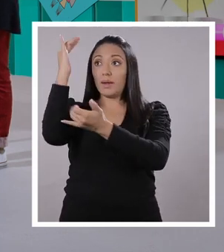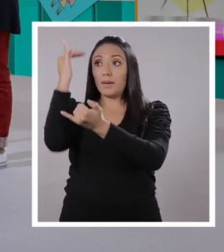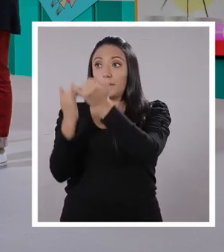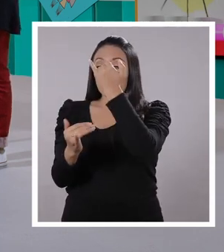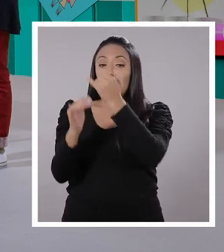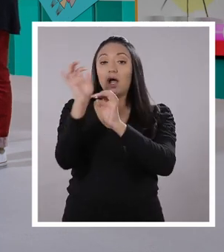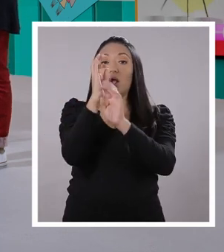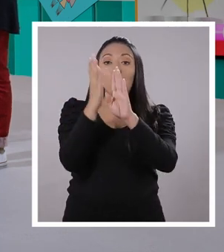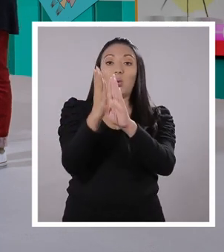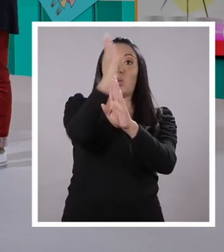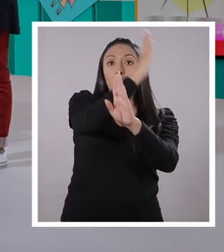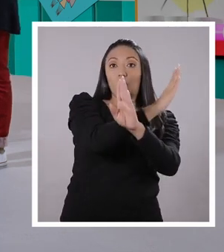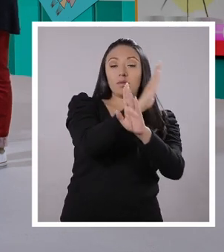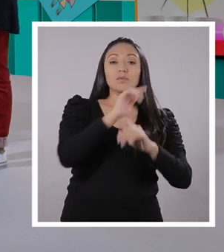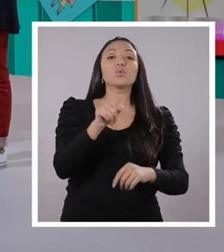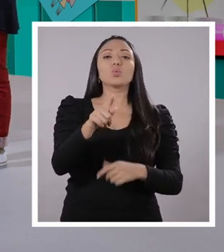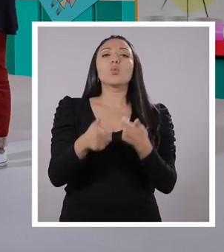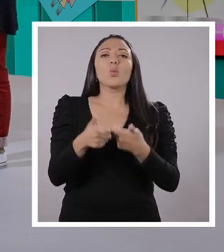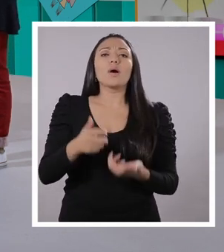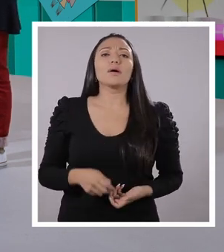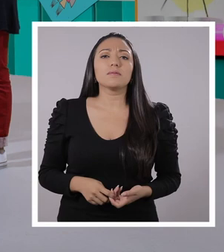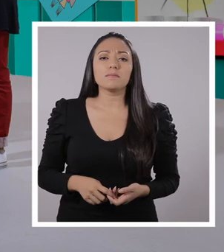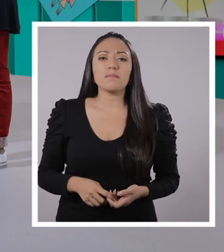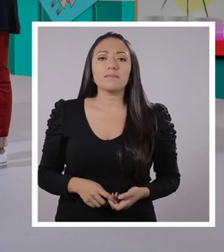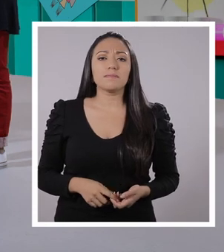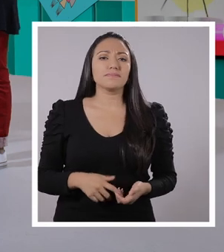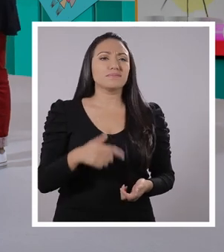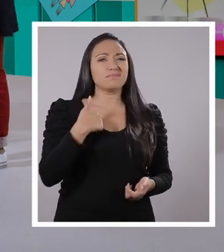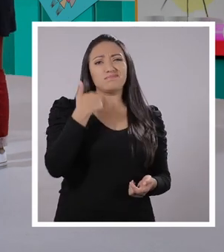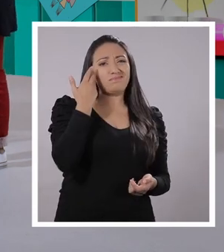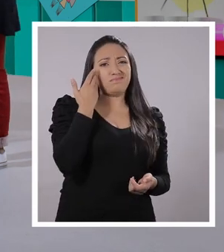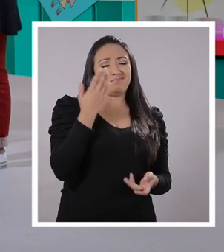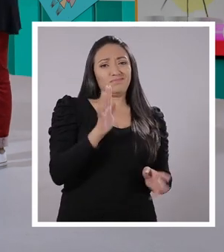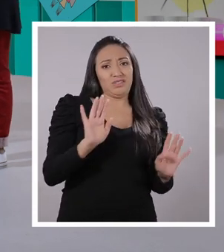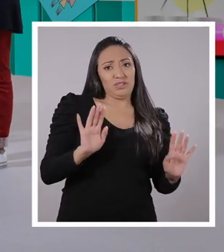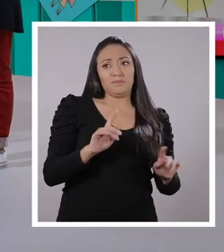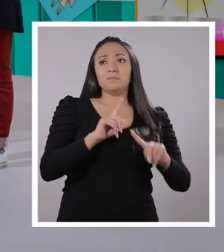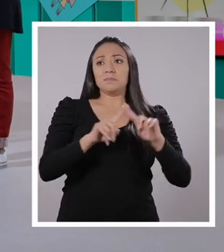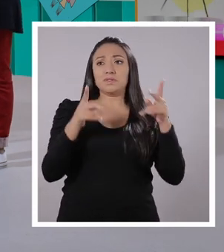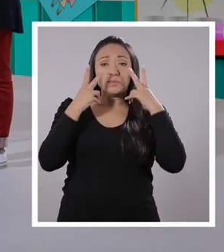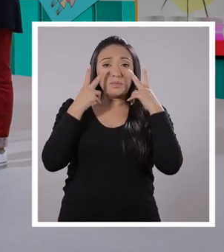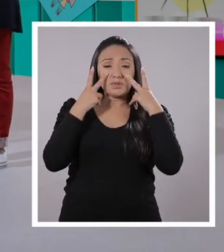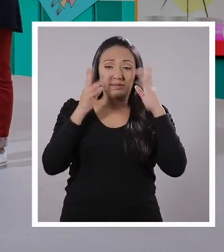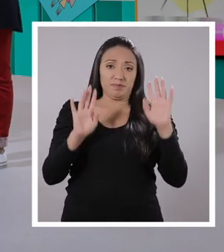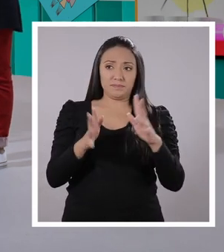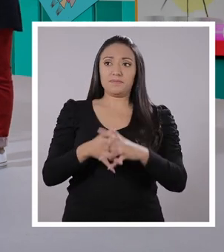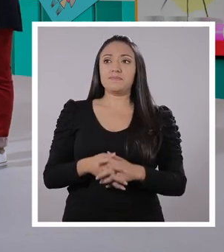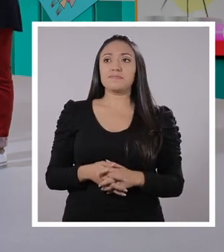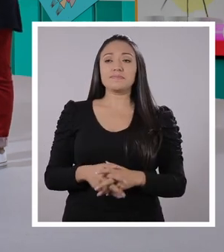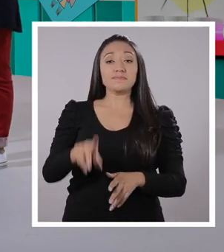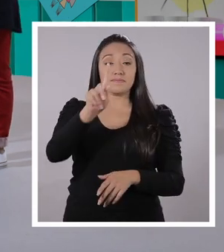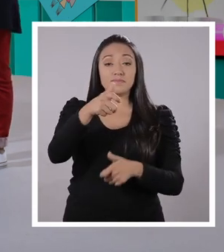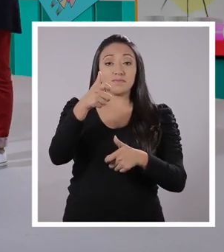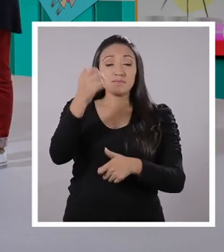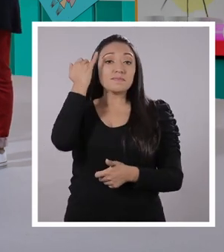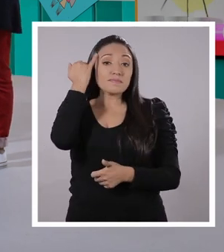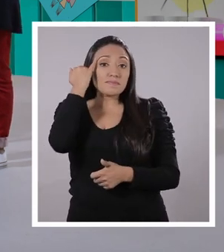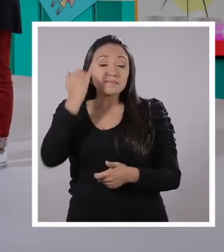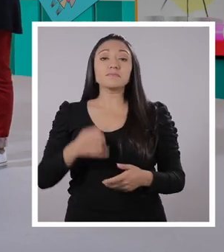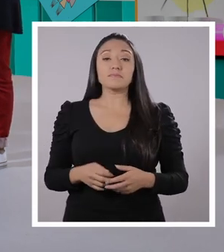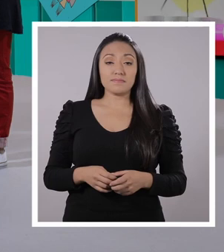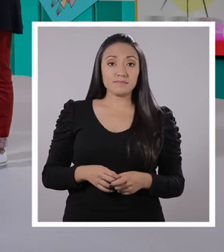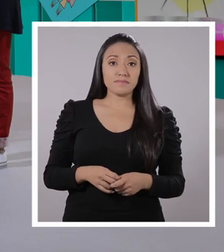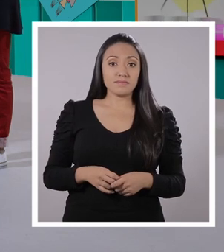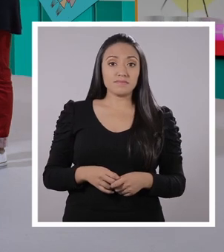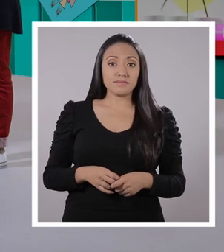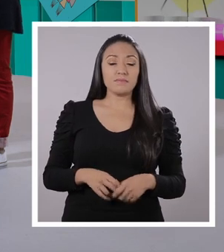Puedes ponerlo al inicio, en la mitad como yo lo hice o al final. ¿Cómo lo quieres hacer? Todavía no lo sé. Veamos qué